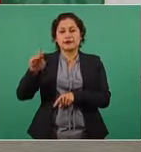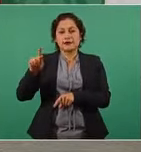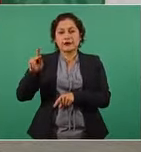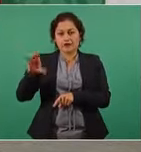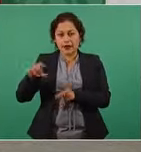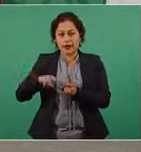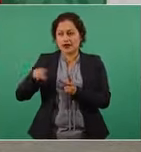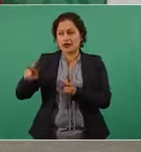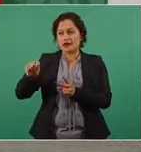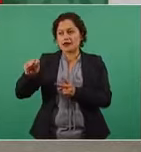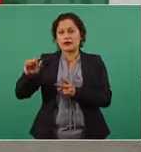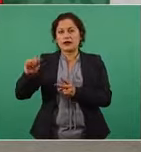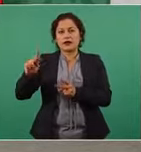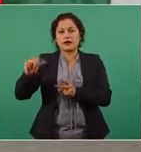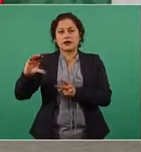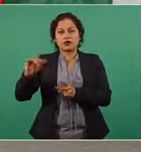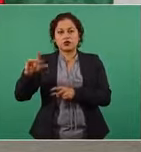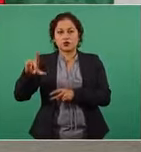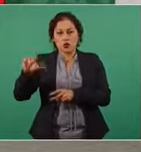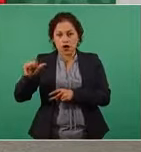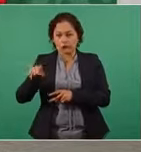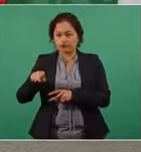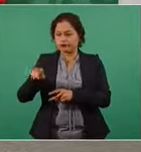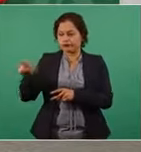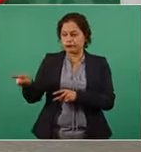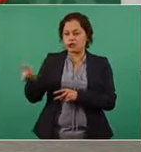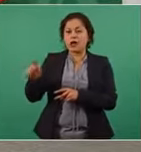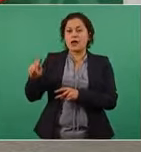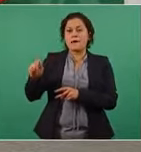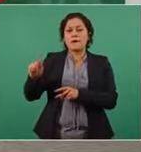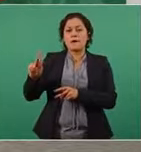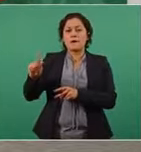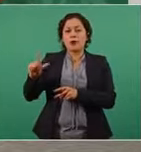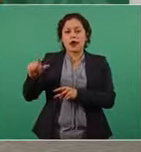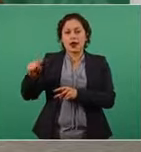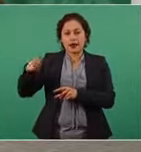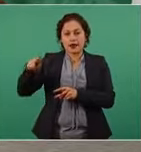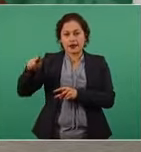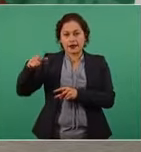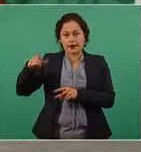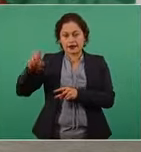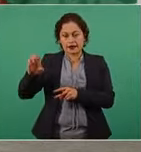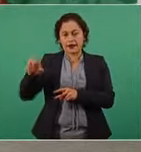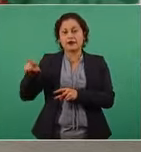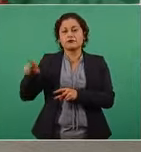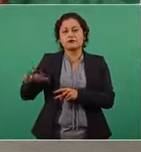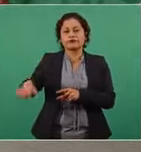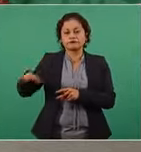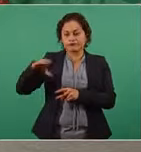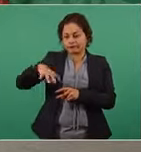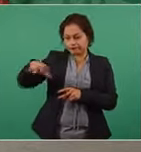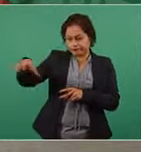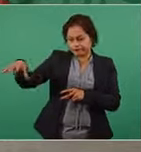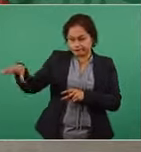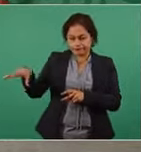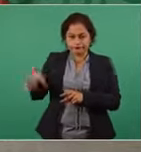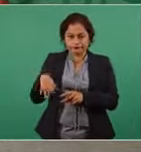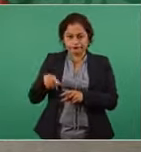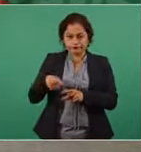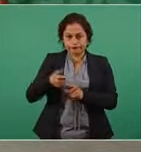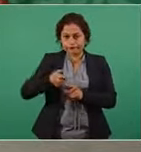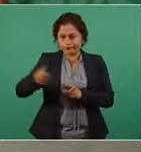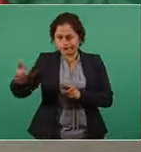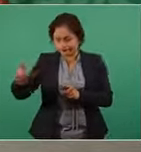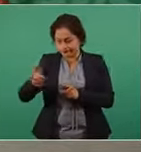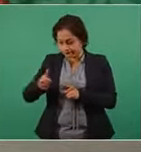Coatzacoalcos a Palenque, toda la